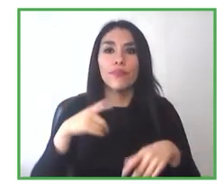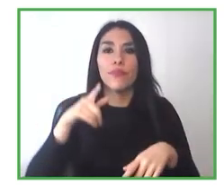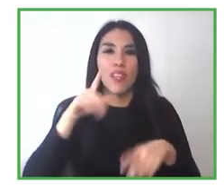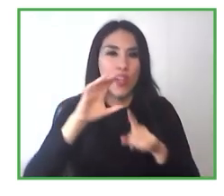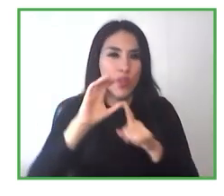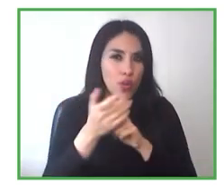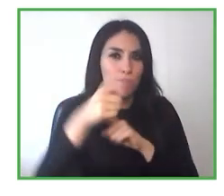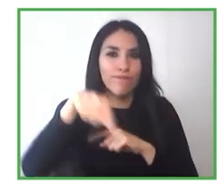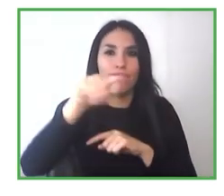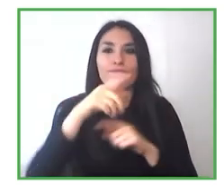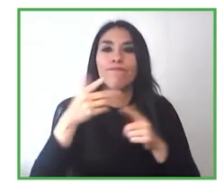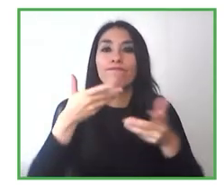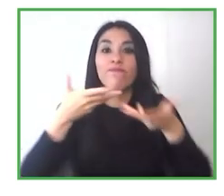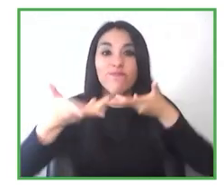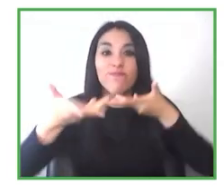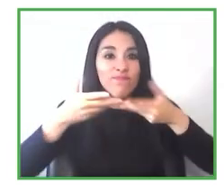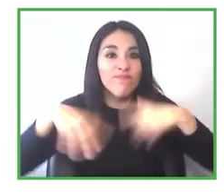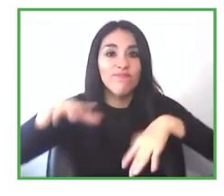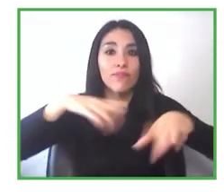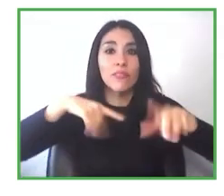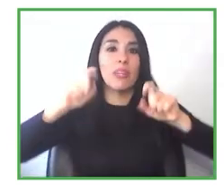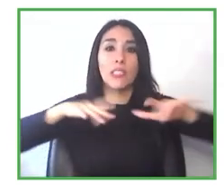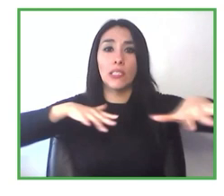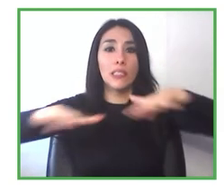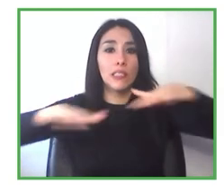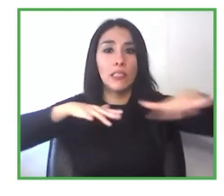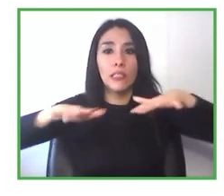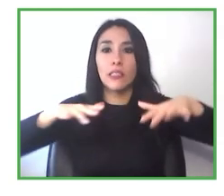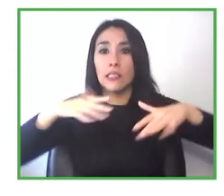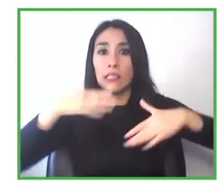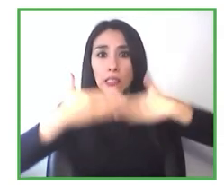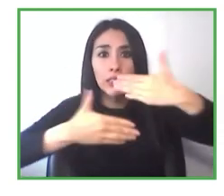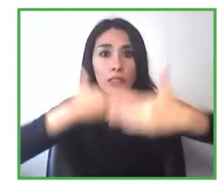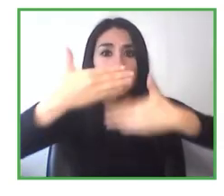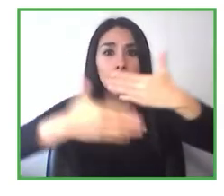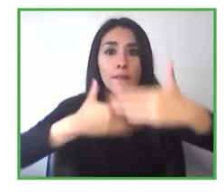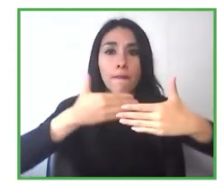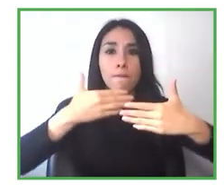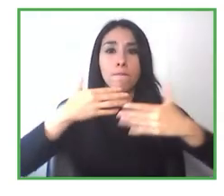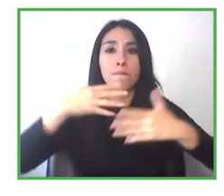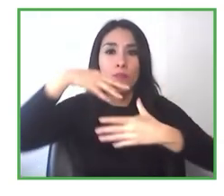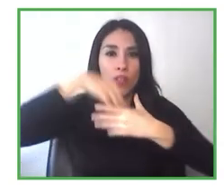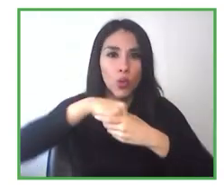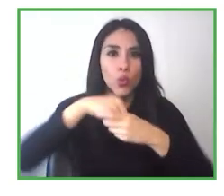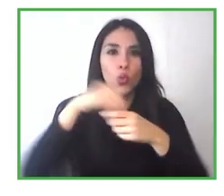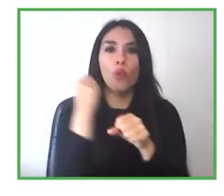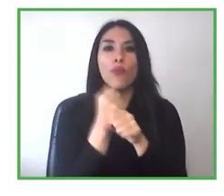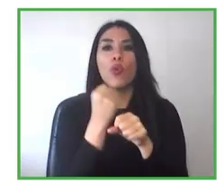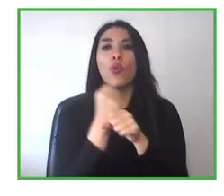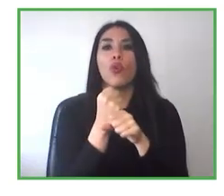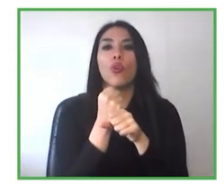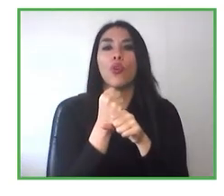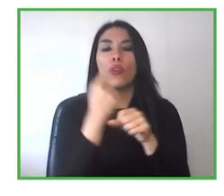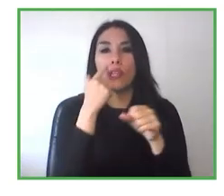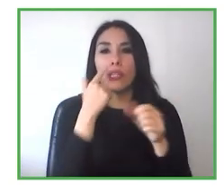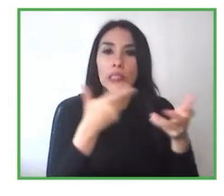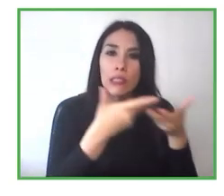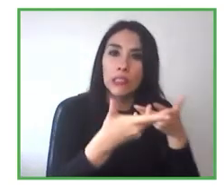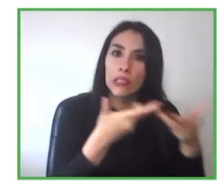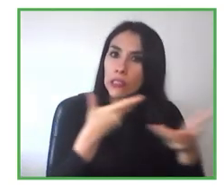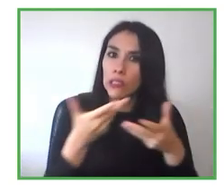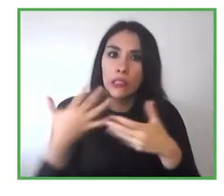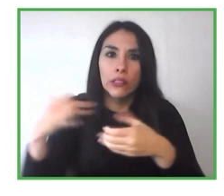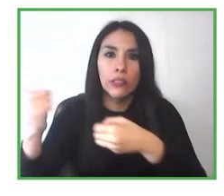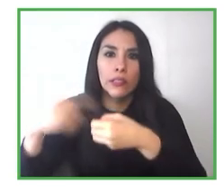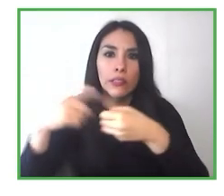que está generando, esta inclusión laboral, que las empresas, se sumen, porque al final, igual, es mejor,